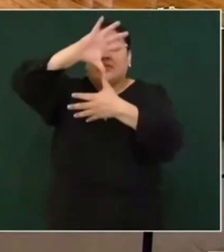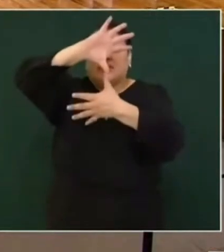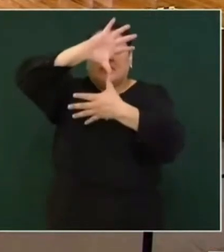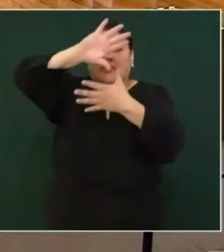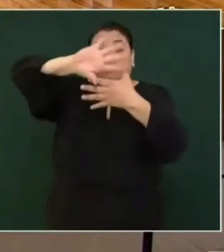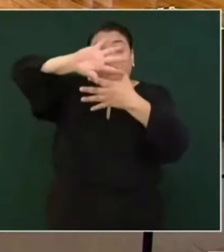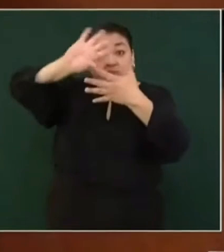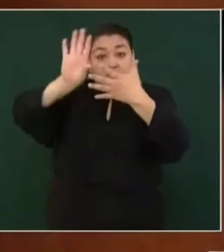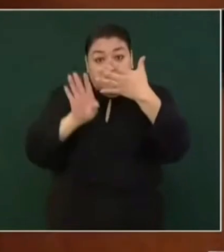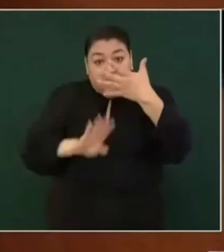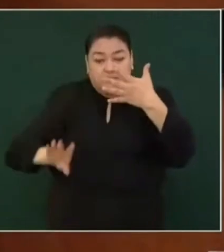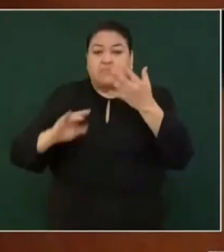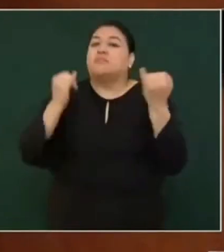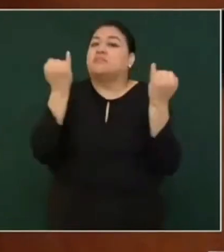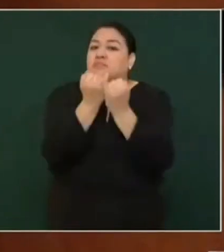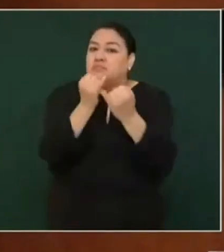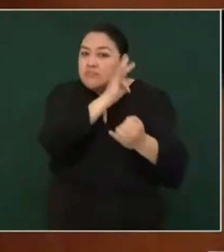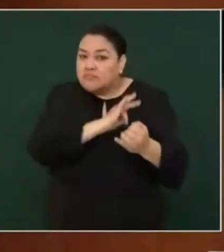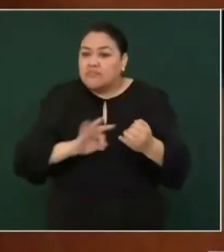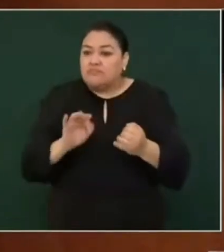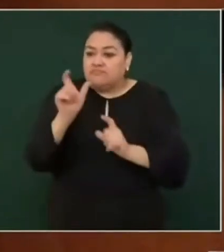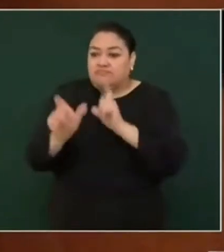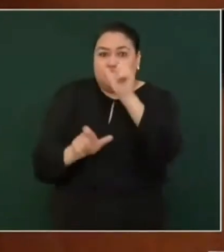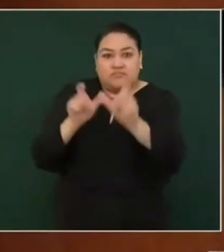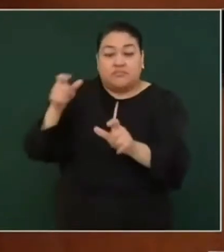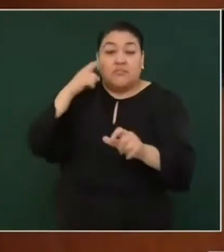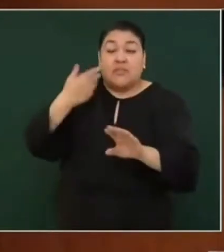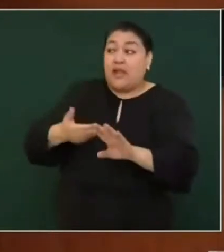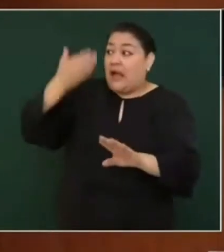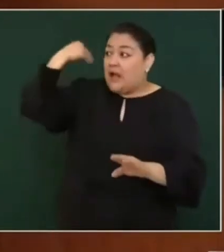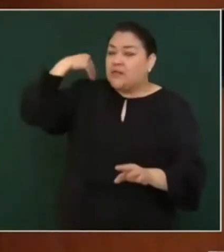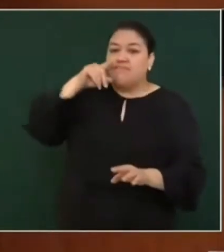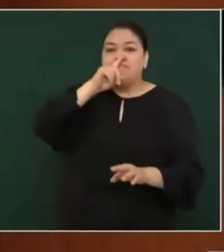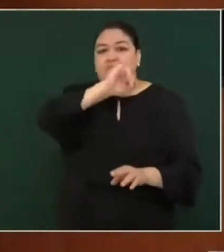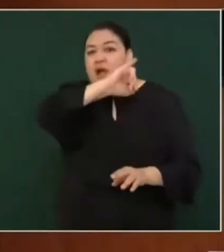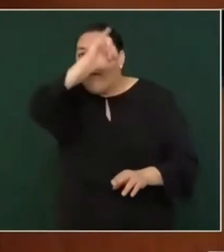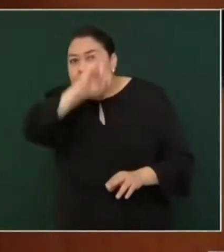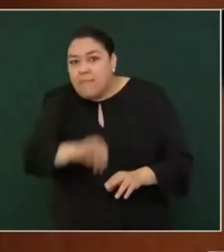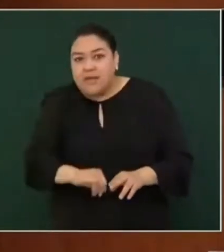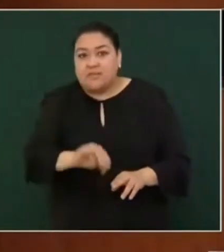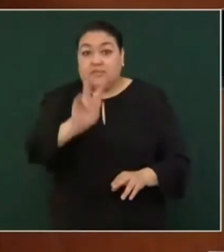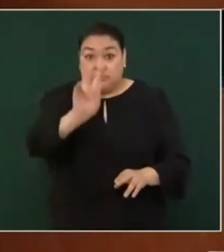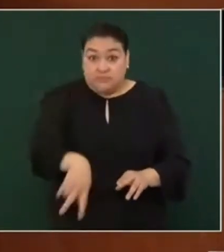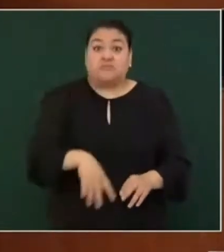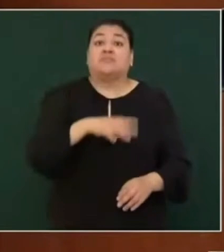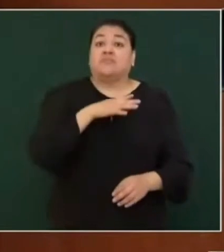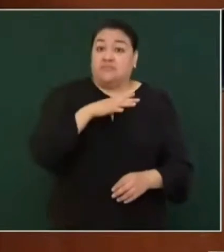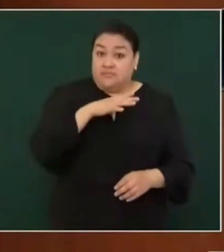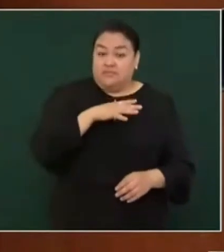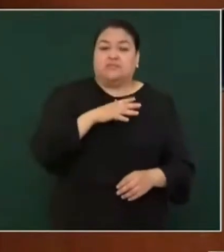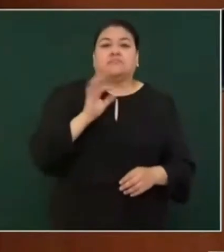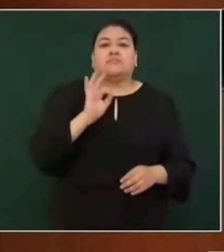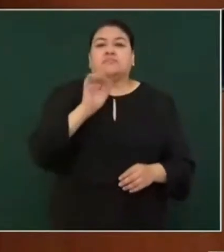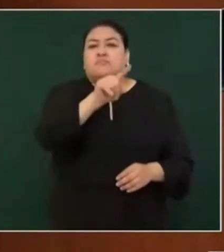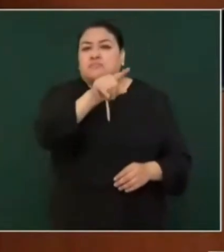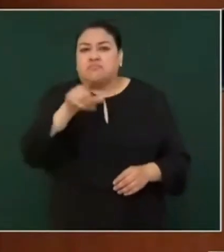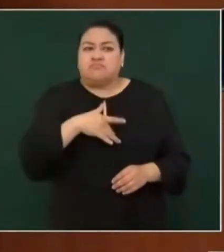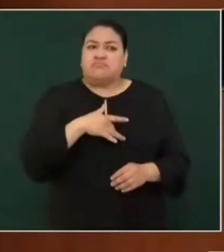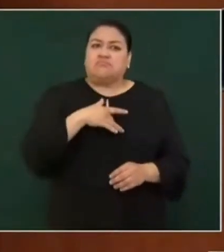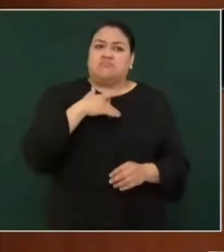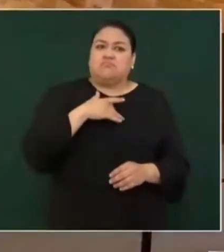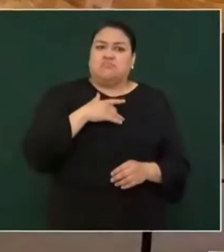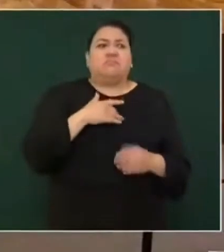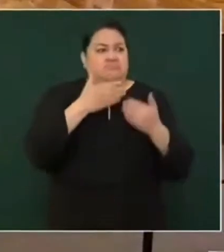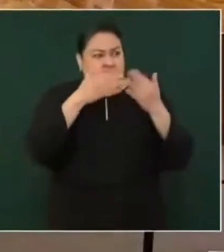y sudamérica no se había tenido nunca hay vías que puedes tener acceso